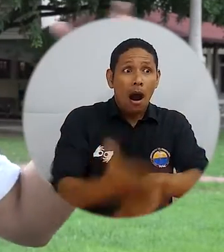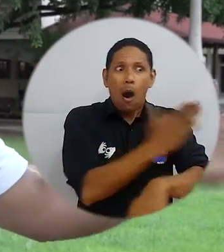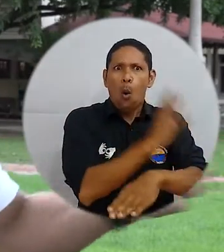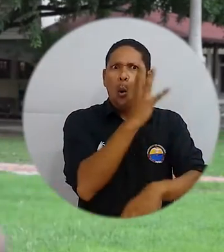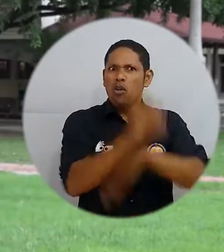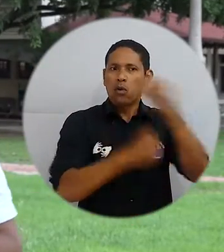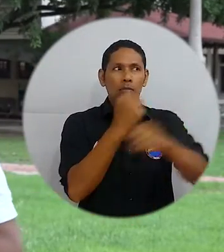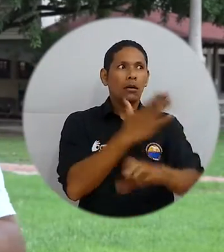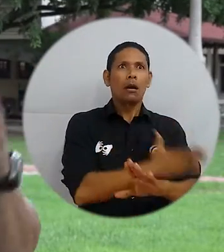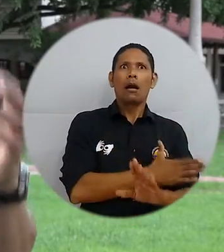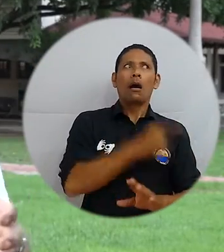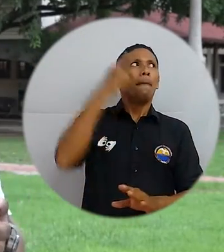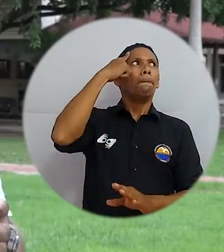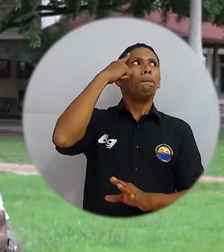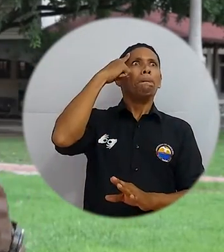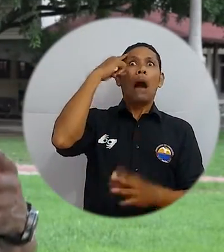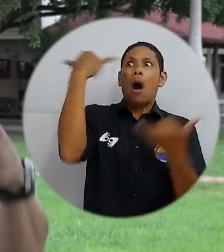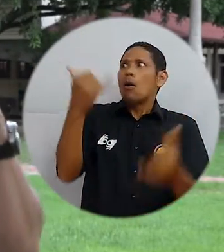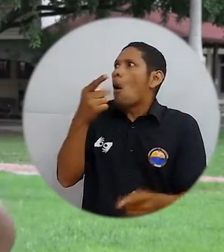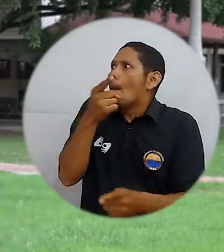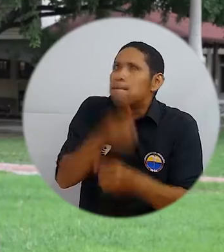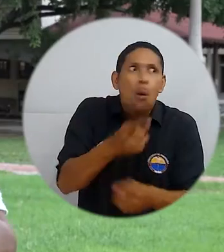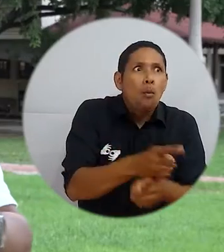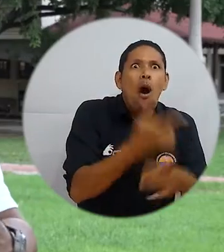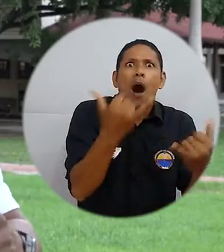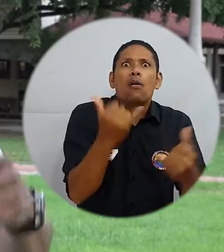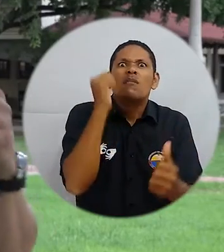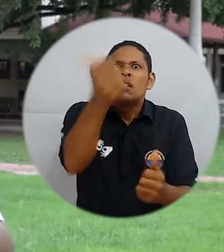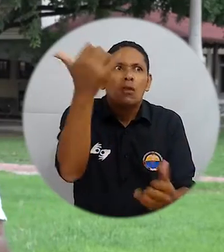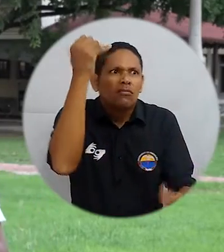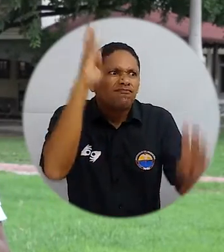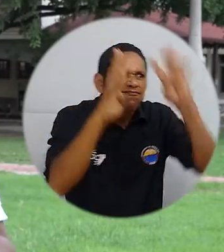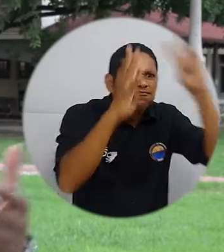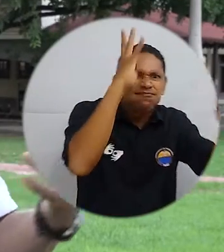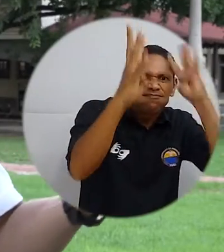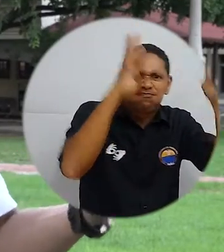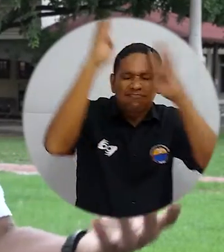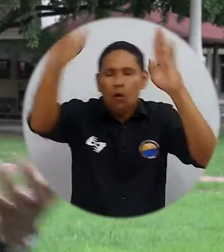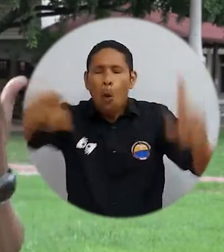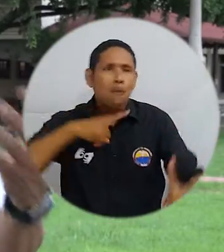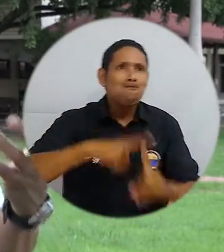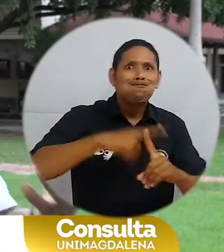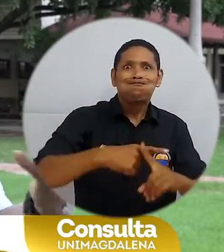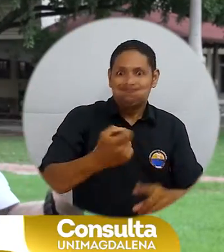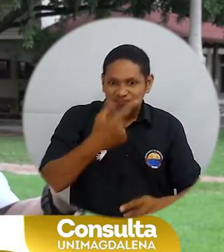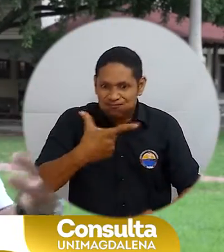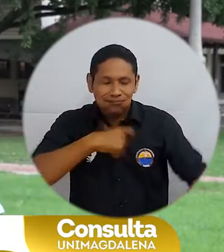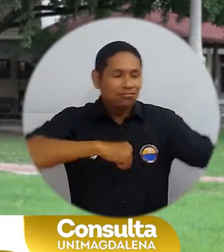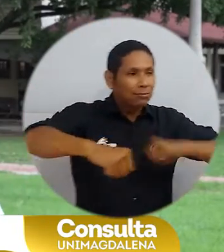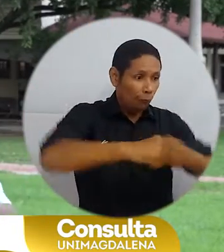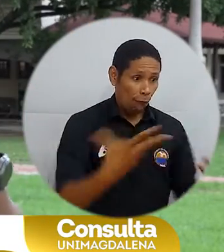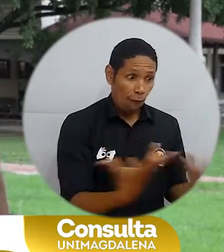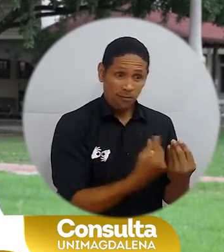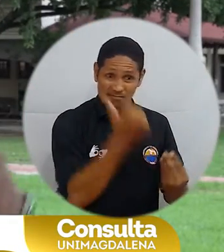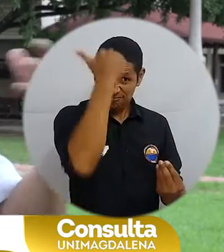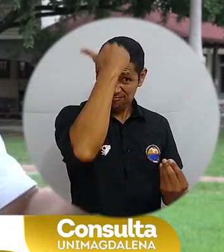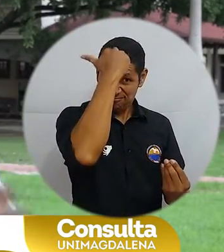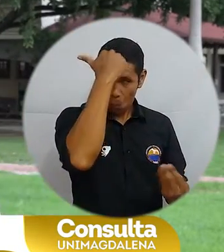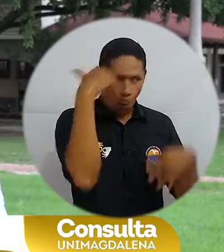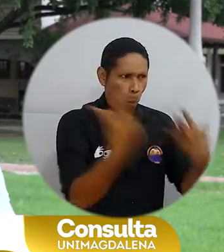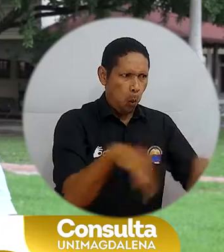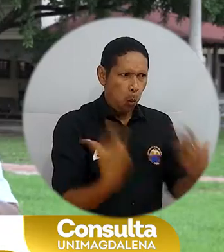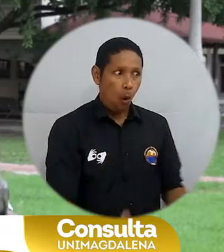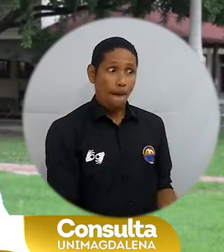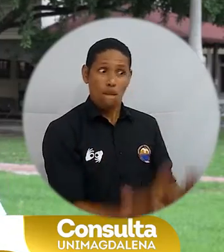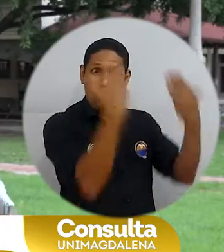pensamos hace cuatro años. Ahora imagínense con su capacidad creativa, con el entusiasmo y con este gran equipo de trabajo que tenemos de profesores y